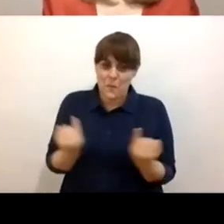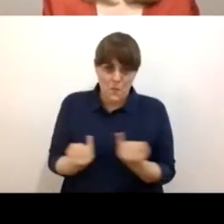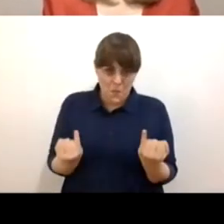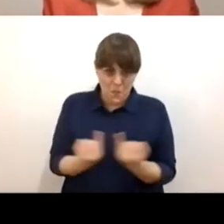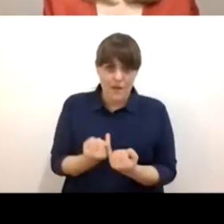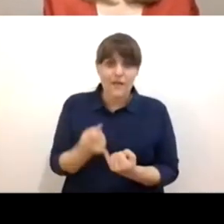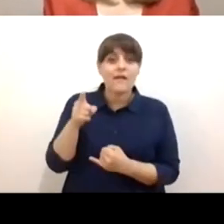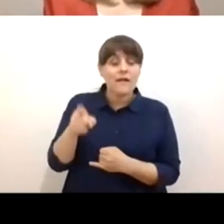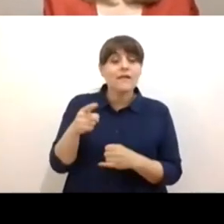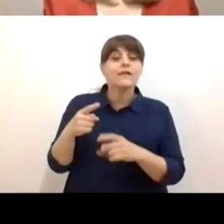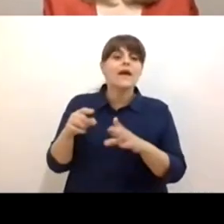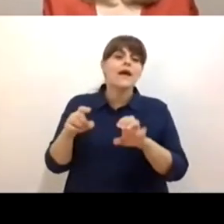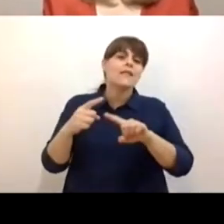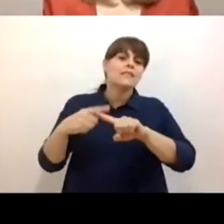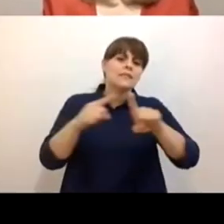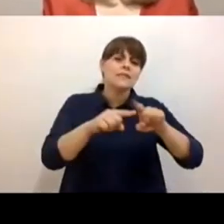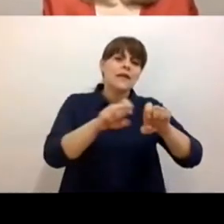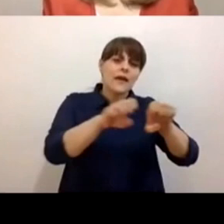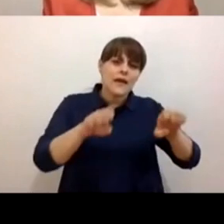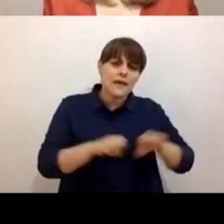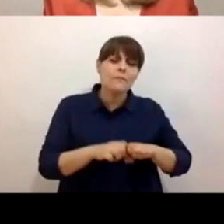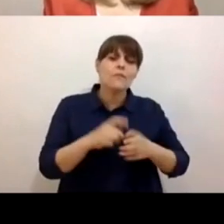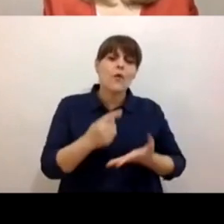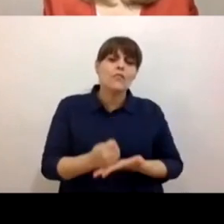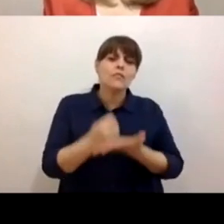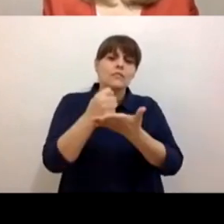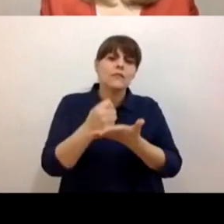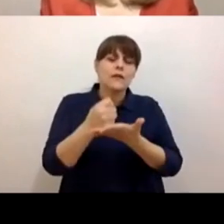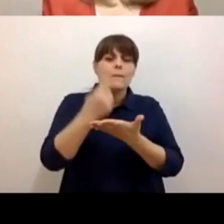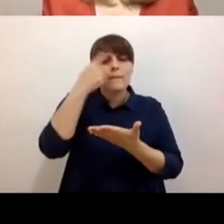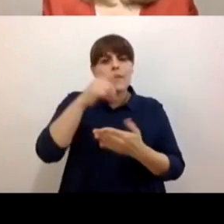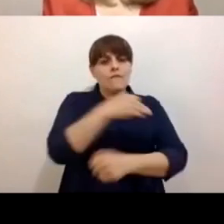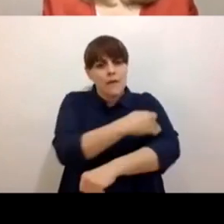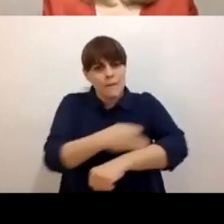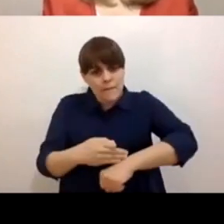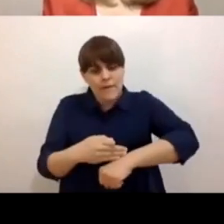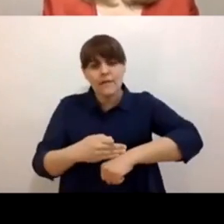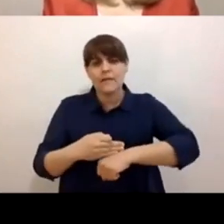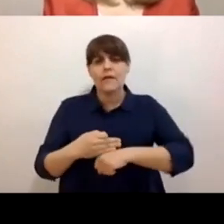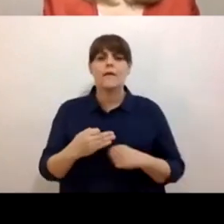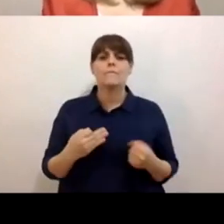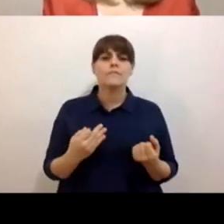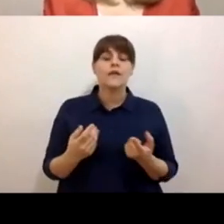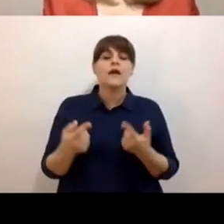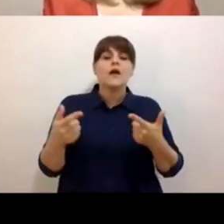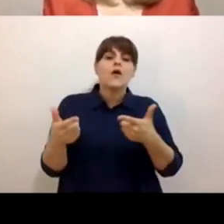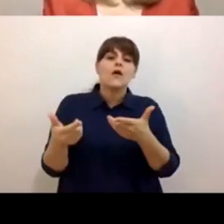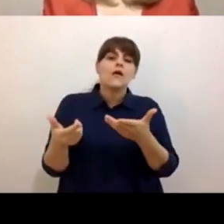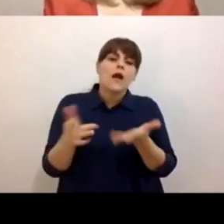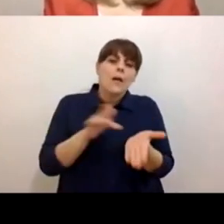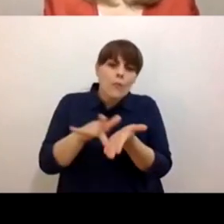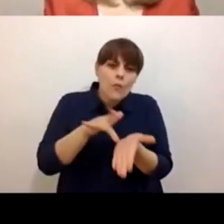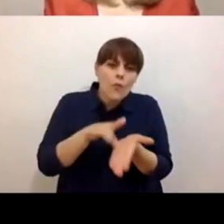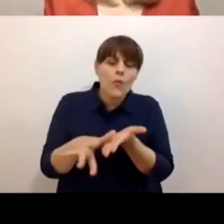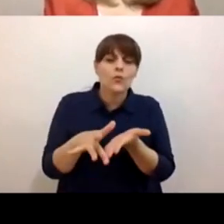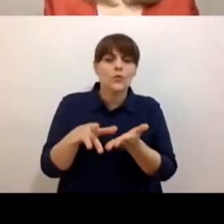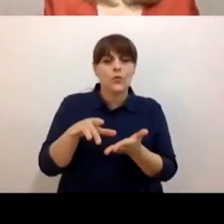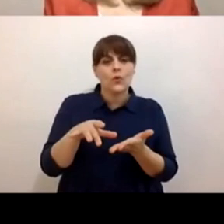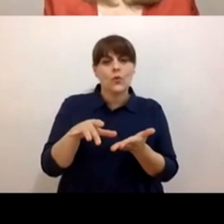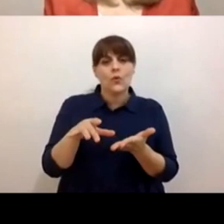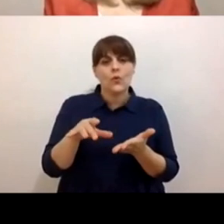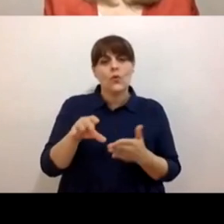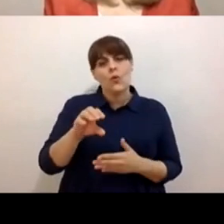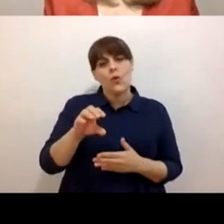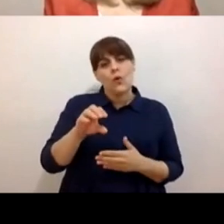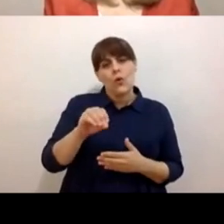ha hecho equipo de terapeutas familiares en CIMBAL y colabora con ODI, es decir,